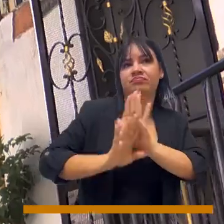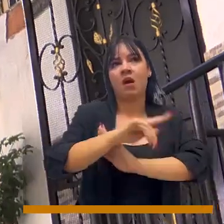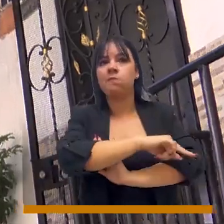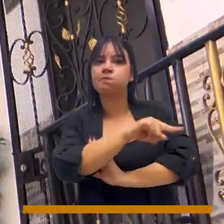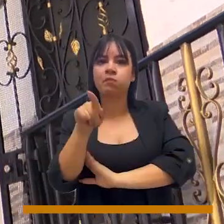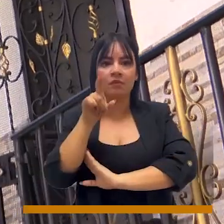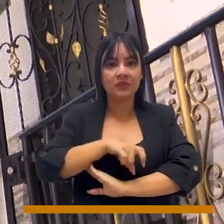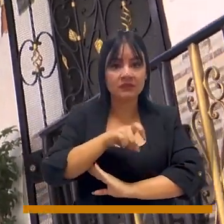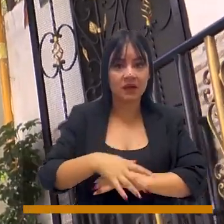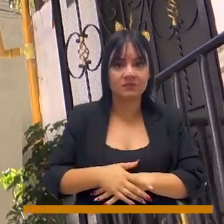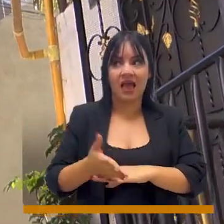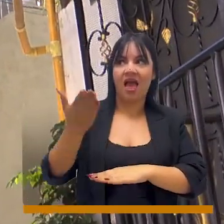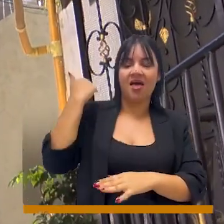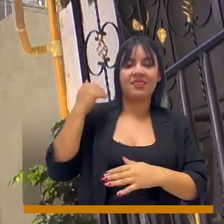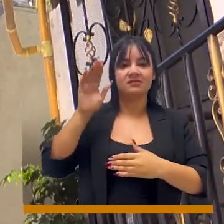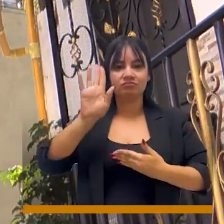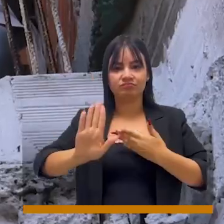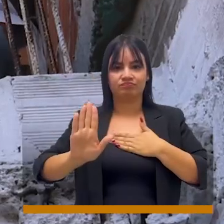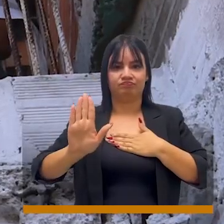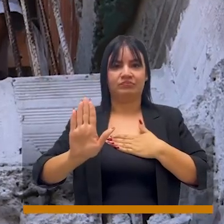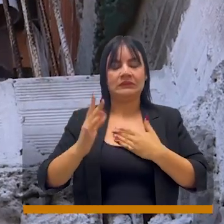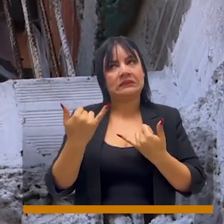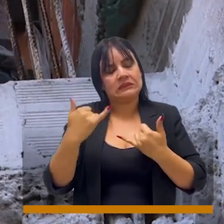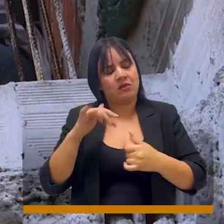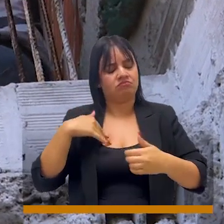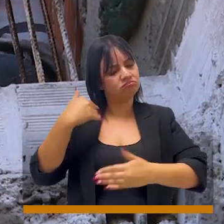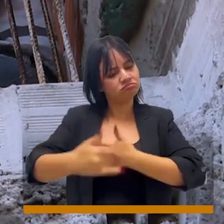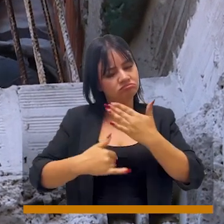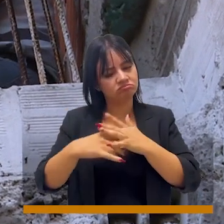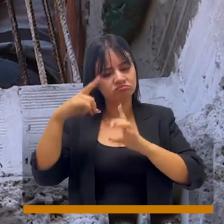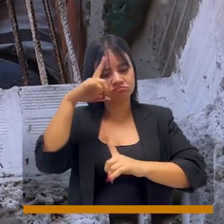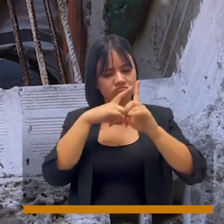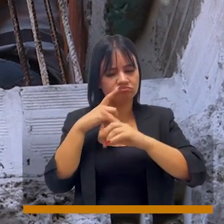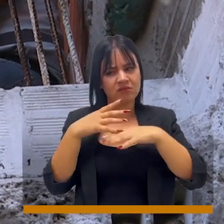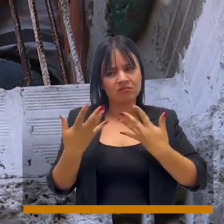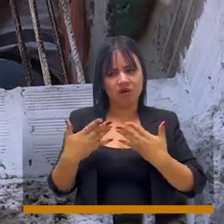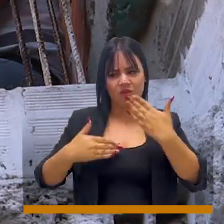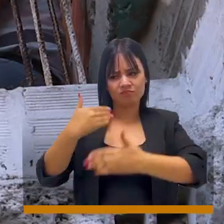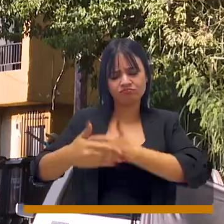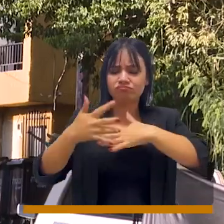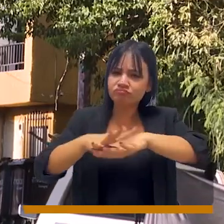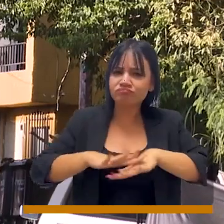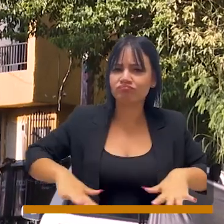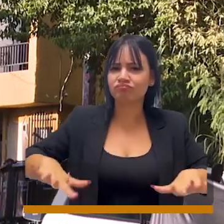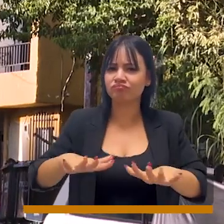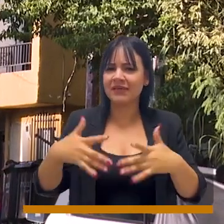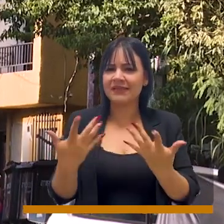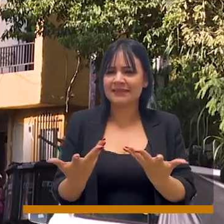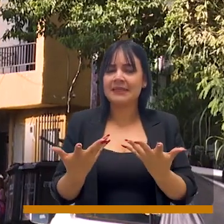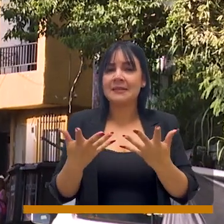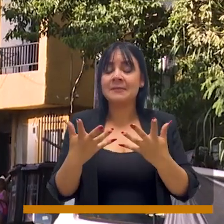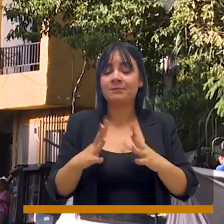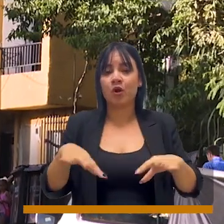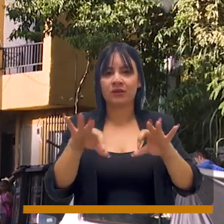urbanísticos que le habían prometido. Fue así como empecé a generar un proceso de territorialización, de